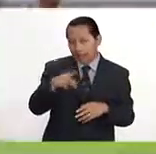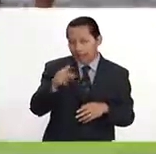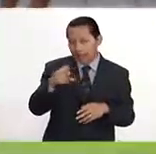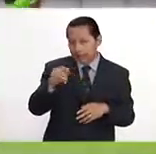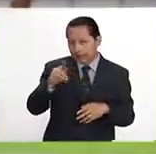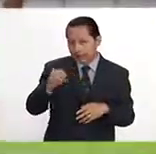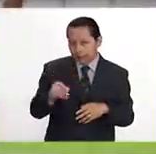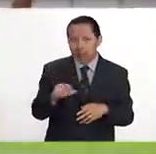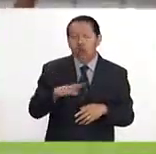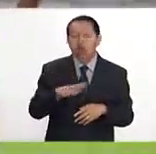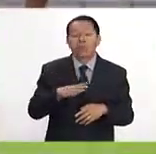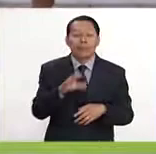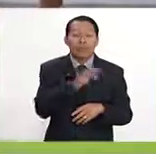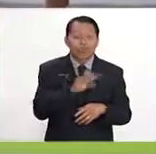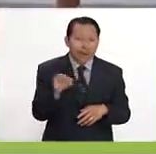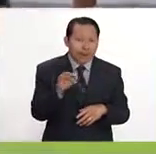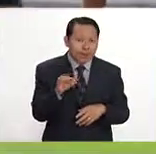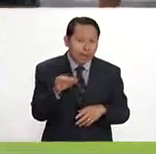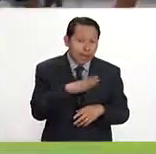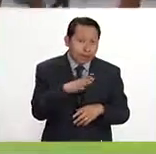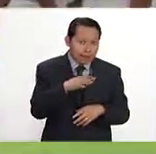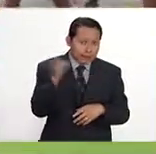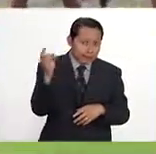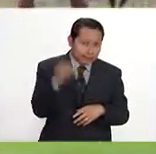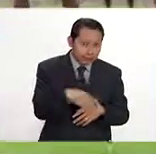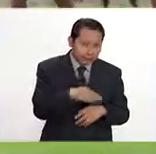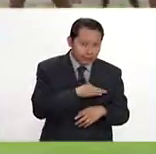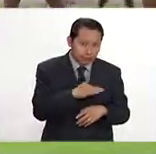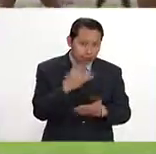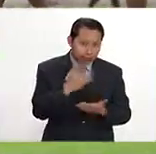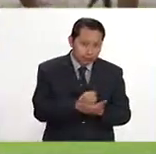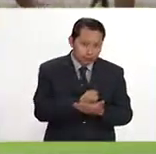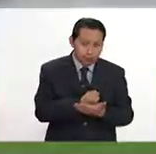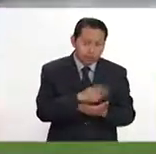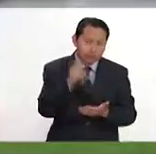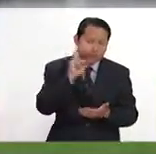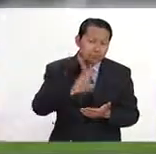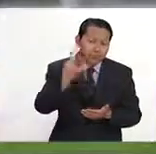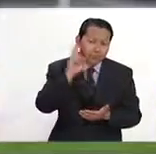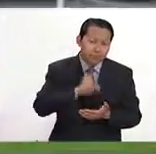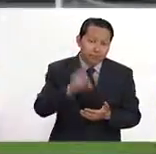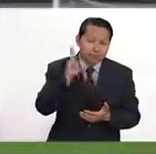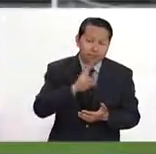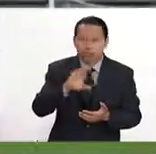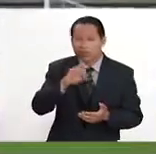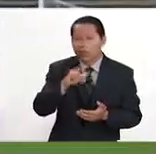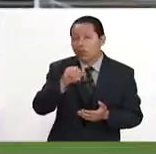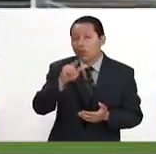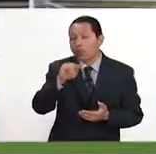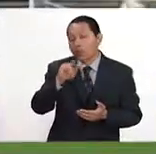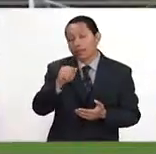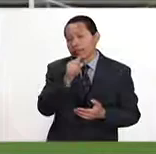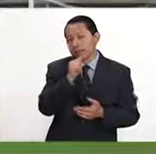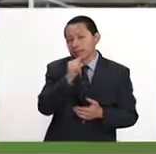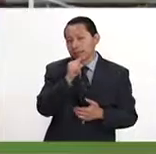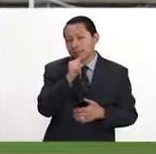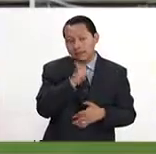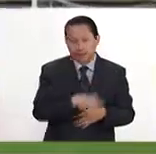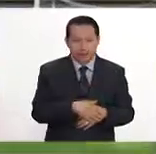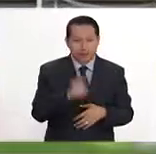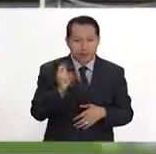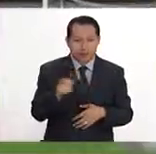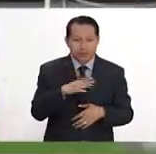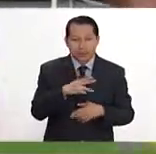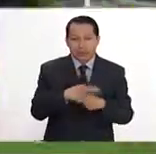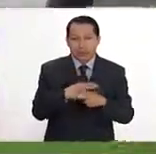el capaz de darle la vuelta a un partido y que sea el que gane? Veremos. No va a estar el Chelo Díaz, no llega para este partido. Será,